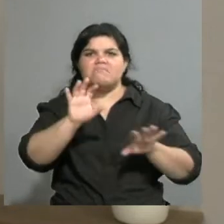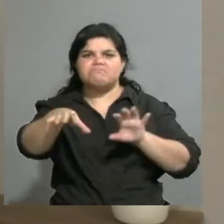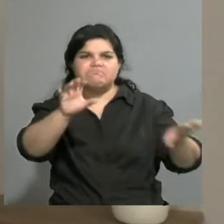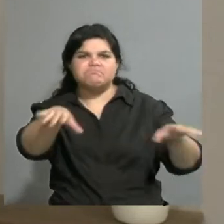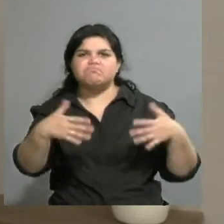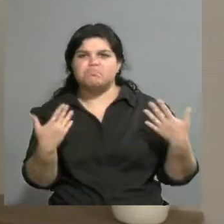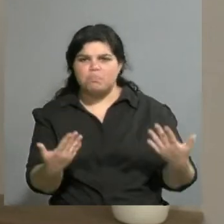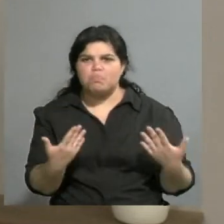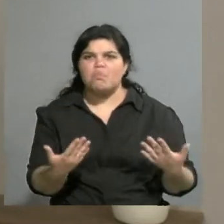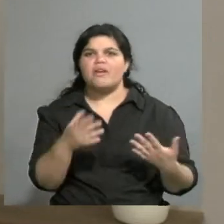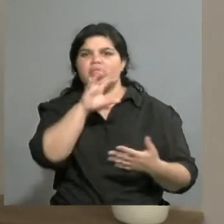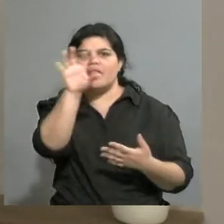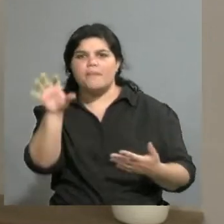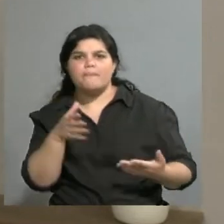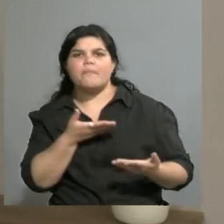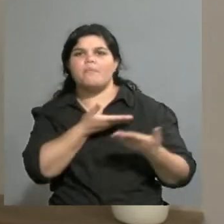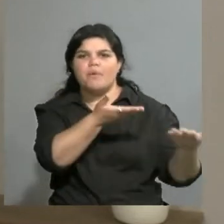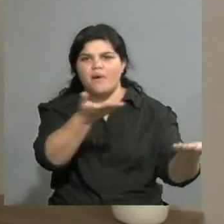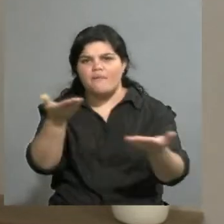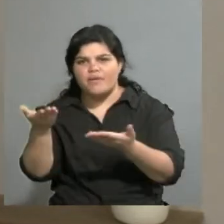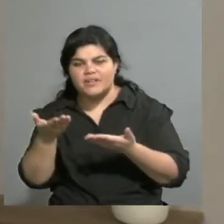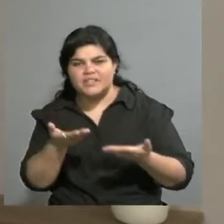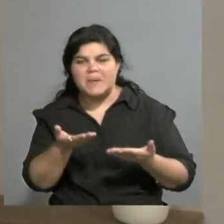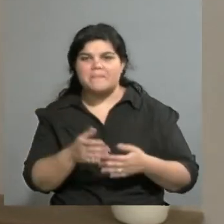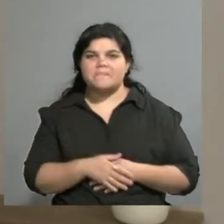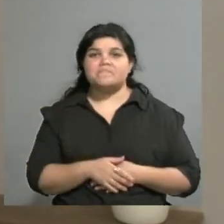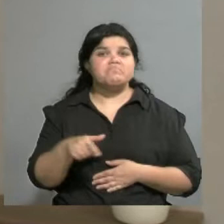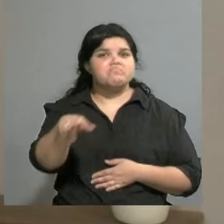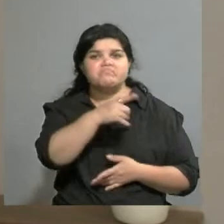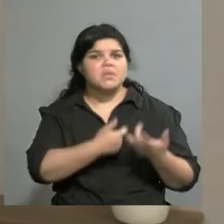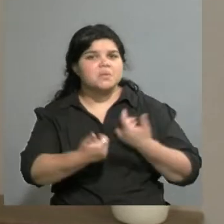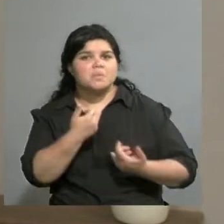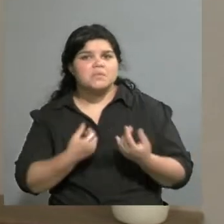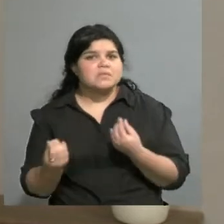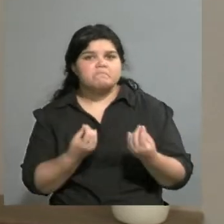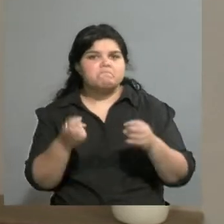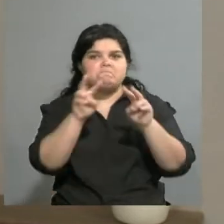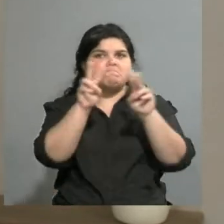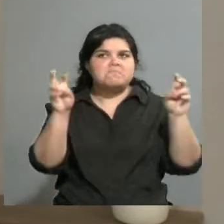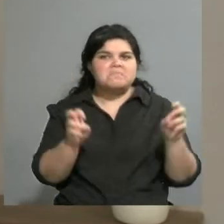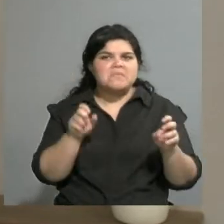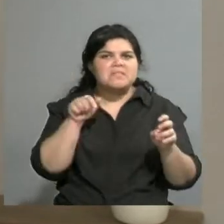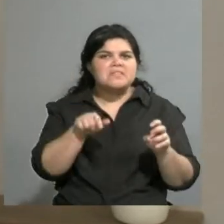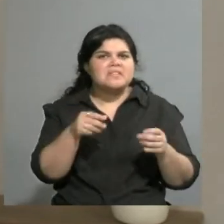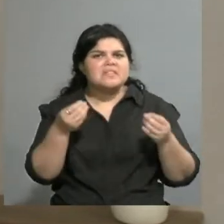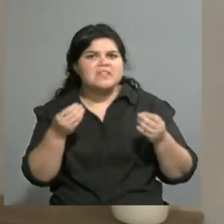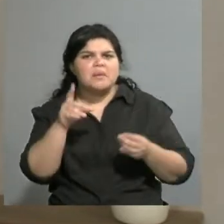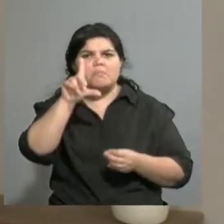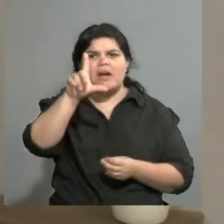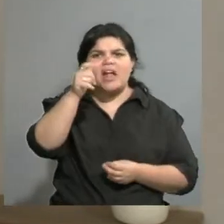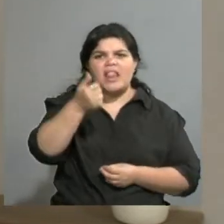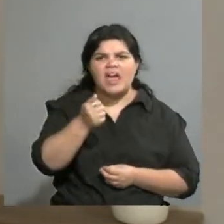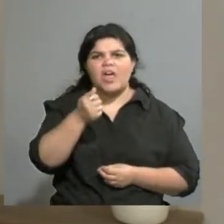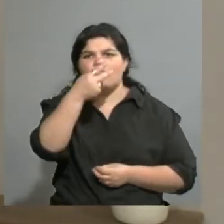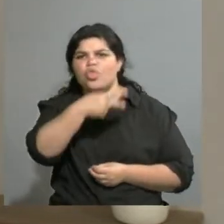a otras partes de la provincia. Bueno, cuéntenos un poquito de qué se trata para que la gente vaya enganchándose y tenga así un